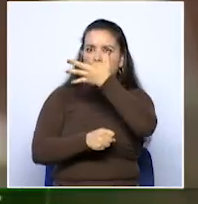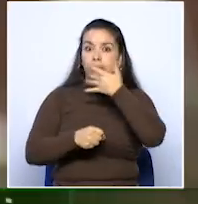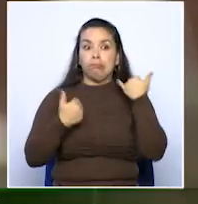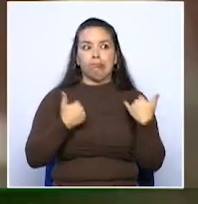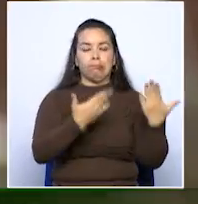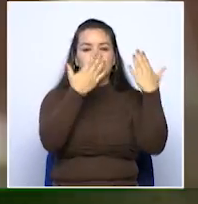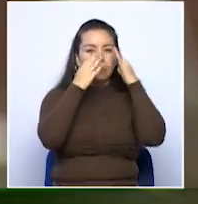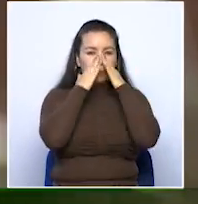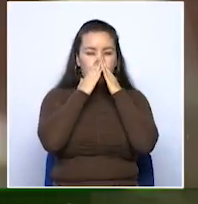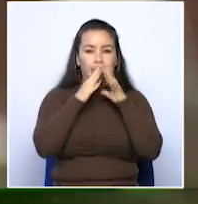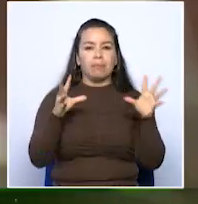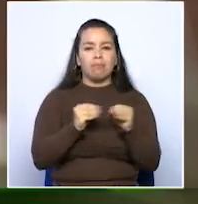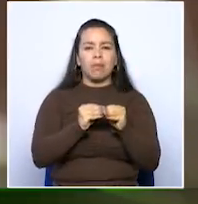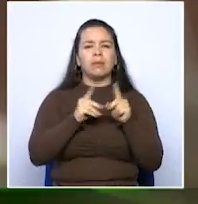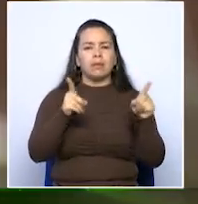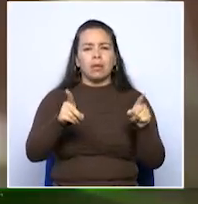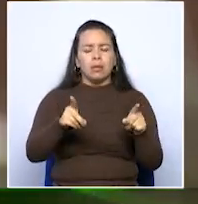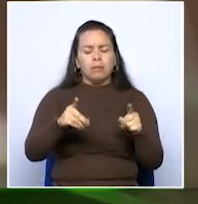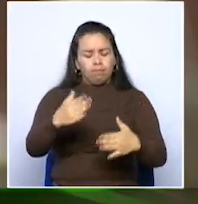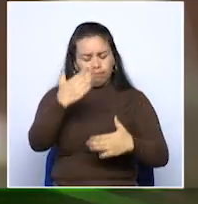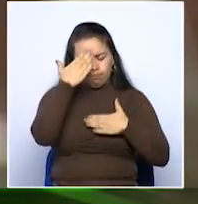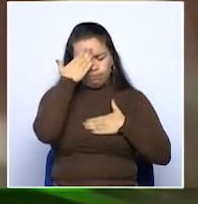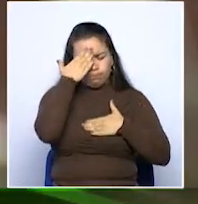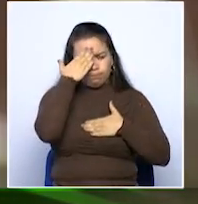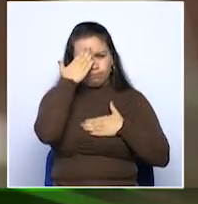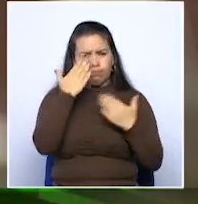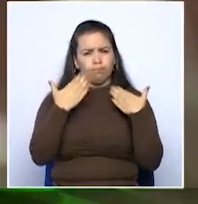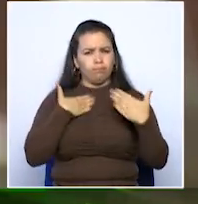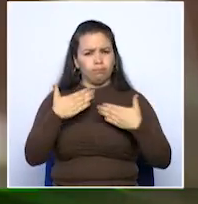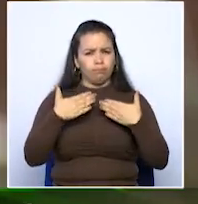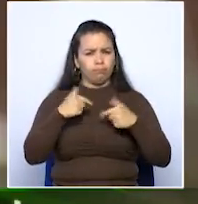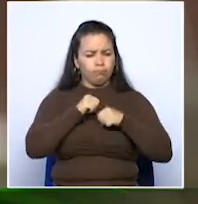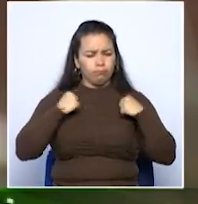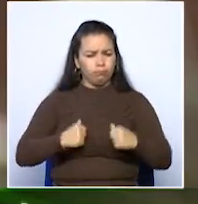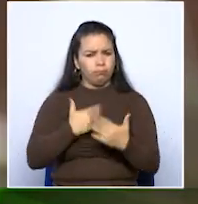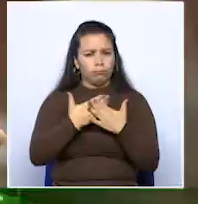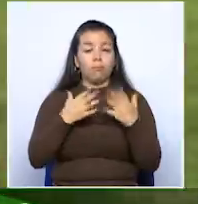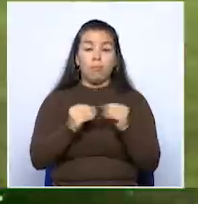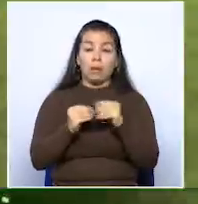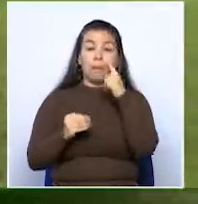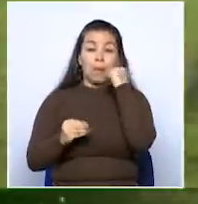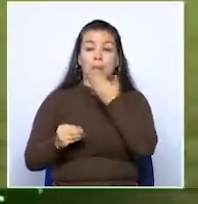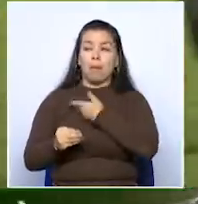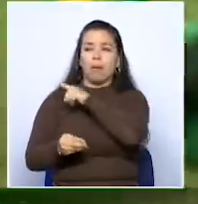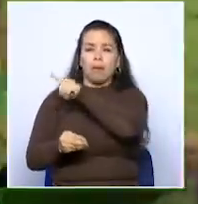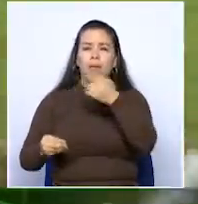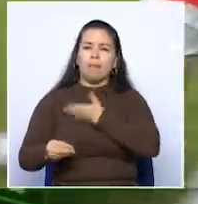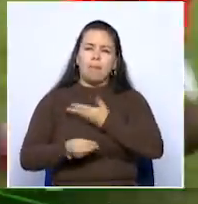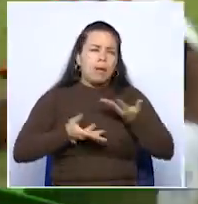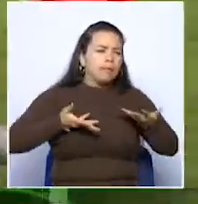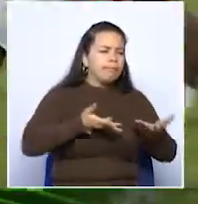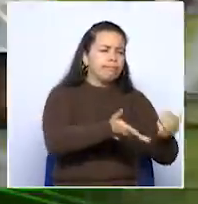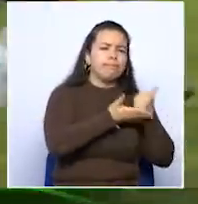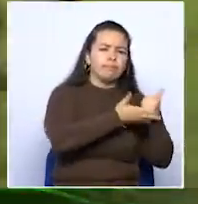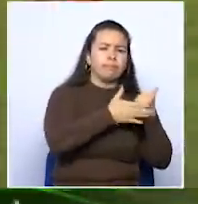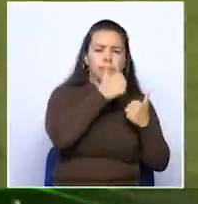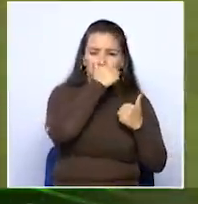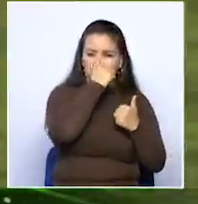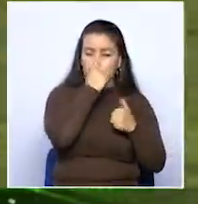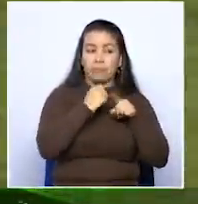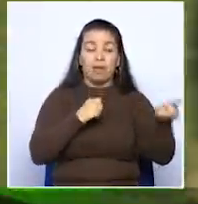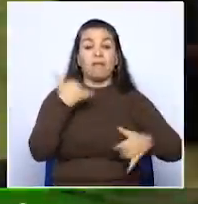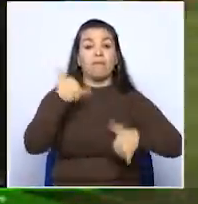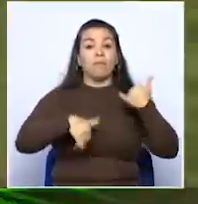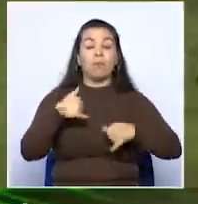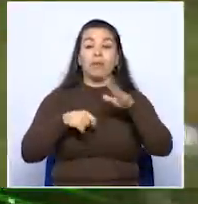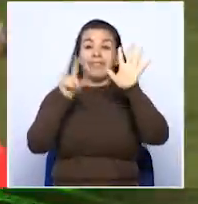Tiene una fortaleza espiritual tremenda, gracias a los padres de familia, a la mamá que lo rodea. Este talentoso futbolista